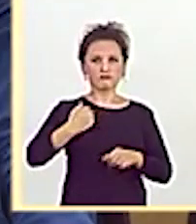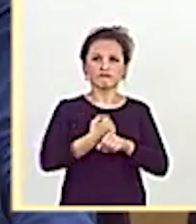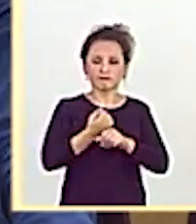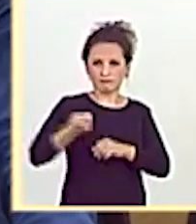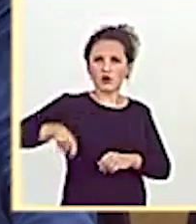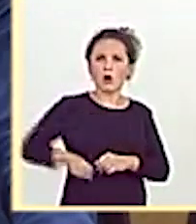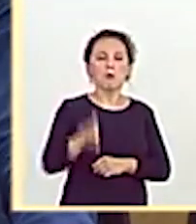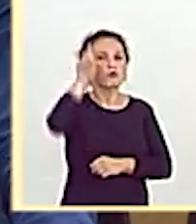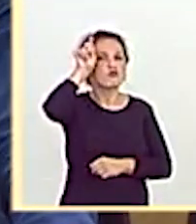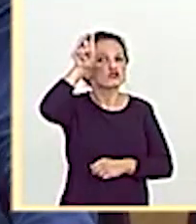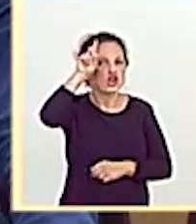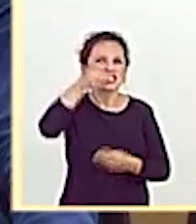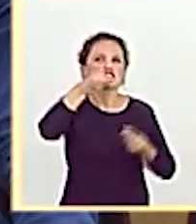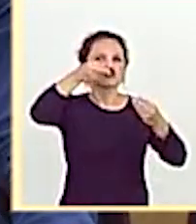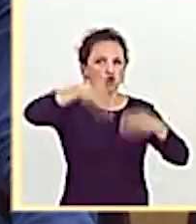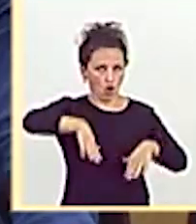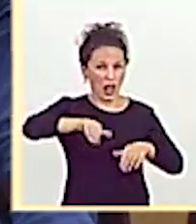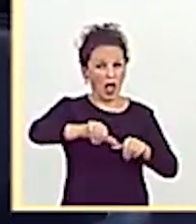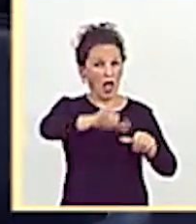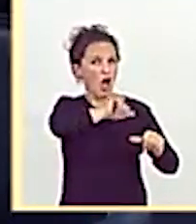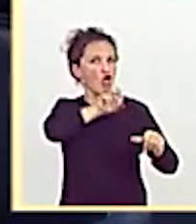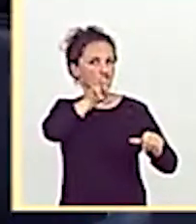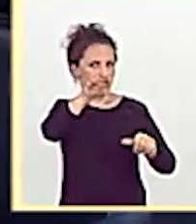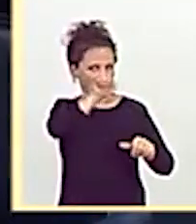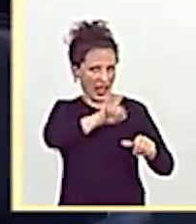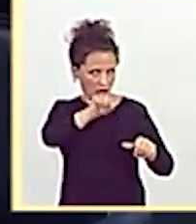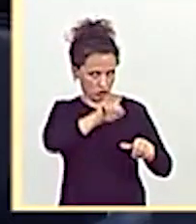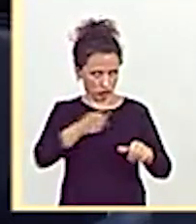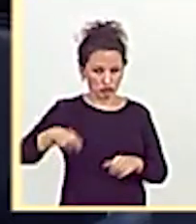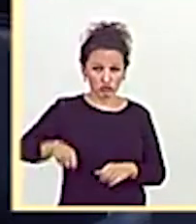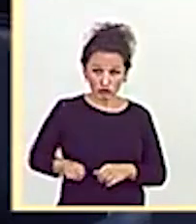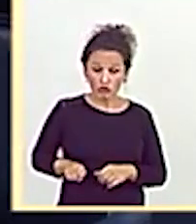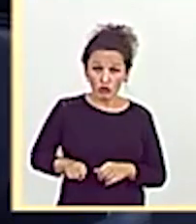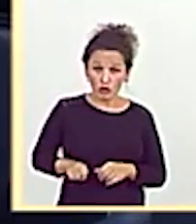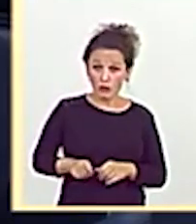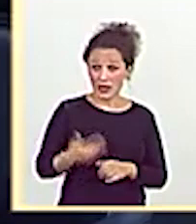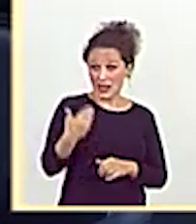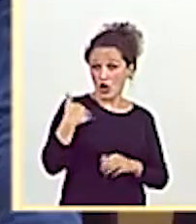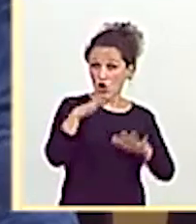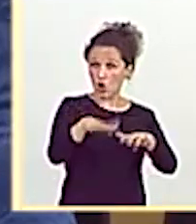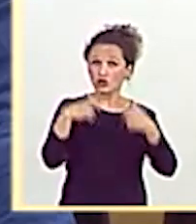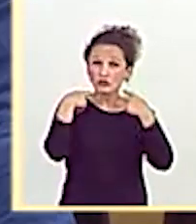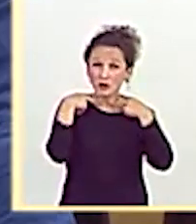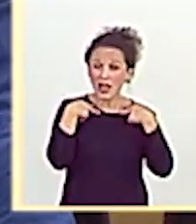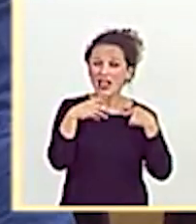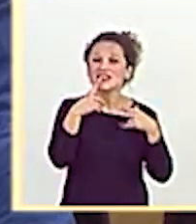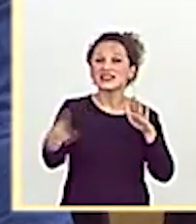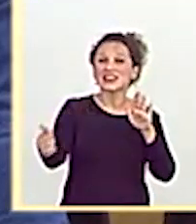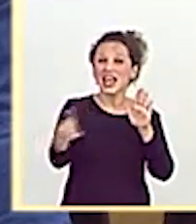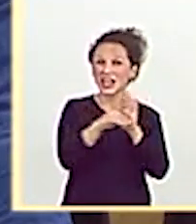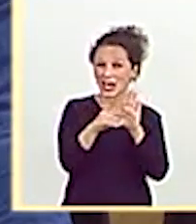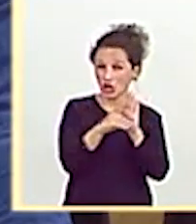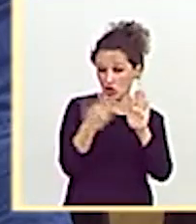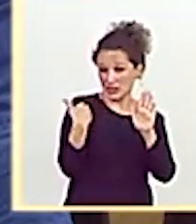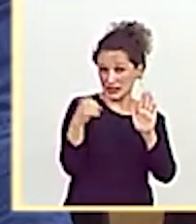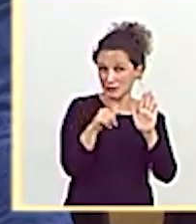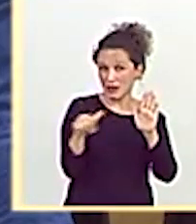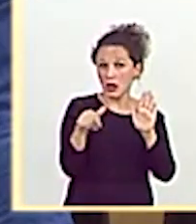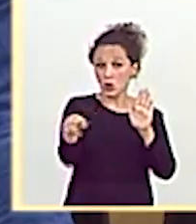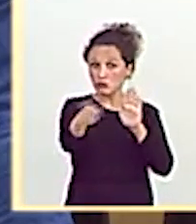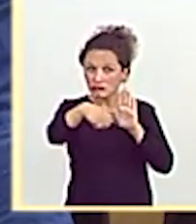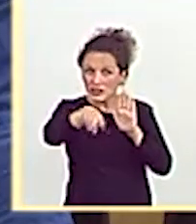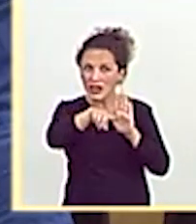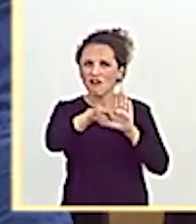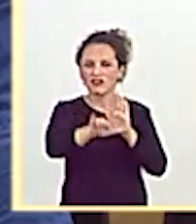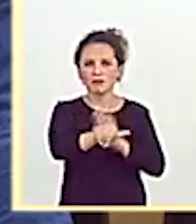siendo profesor de historia. Lo que ocurrió la semana pasada en el Congreso de los Diputados con ese decreto que, en fin, ustedes consiguieron que fuera validado